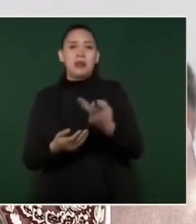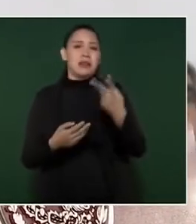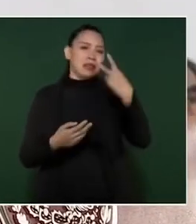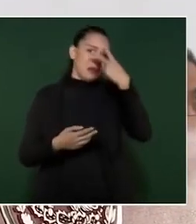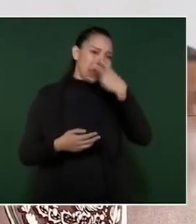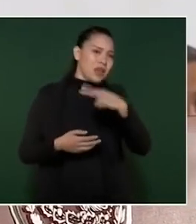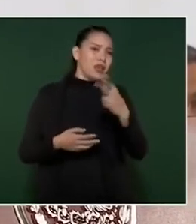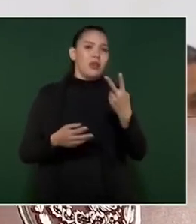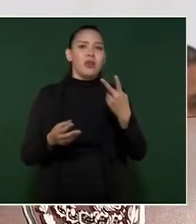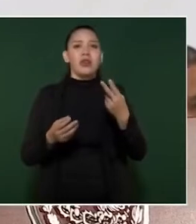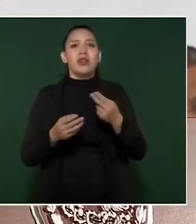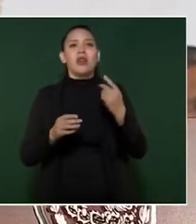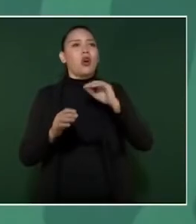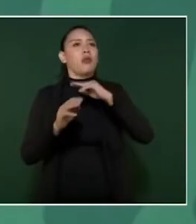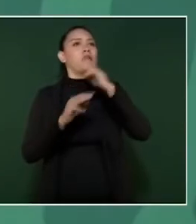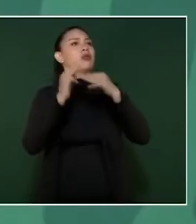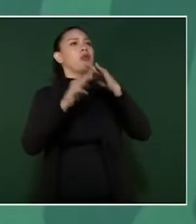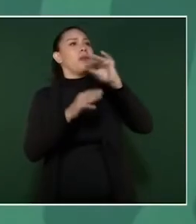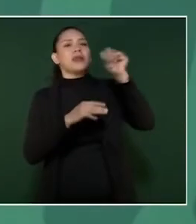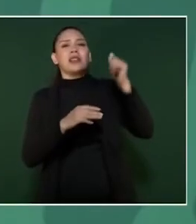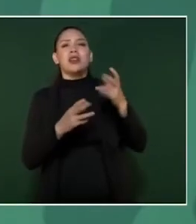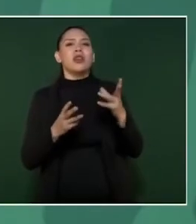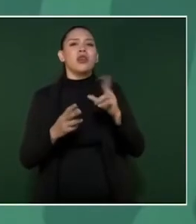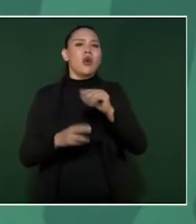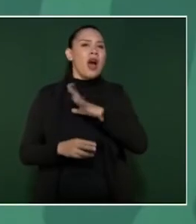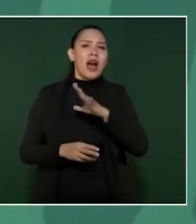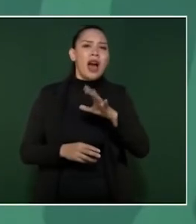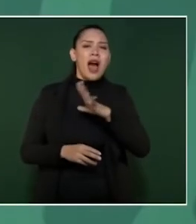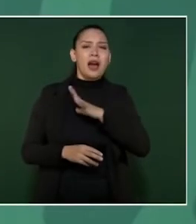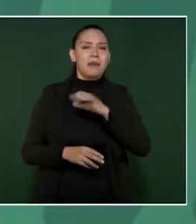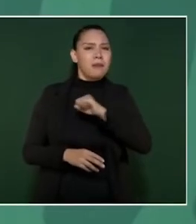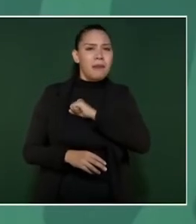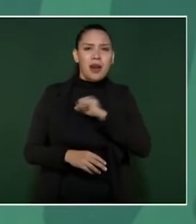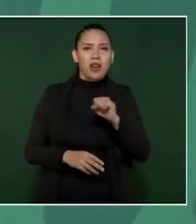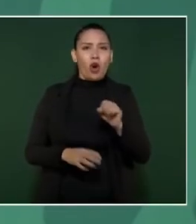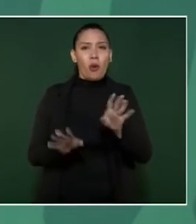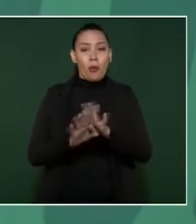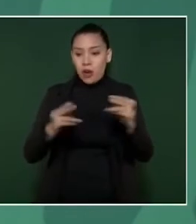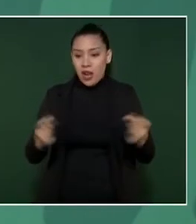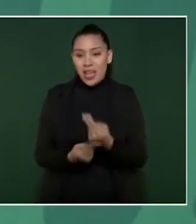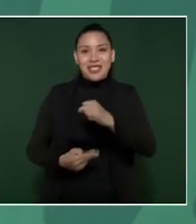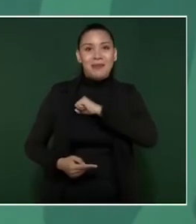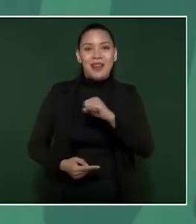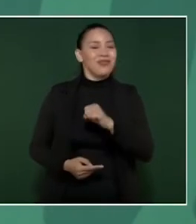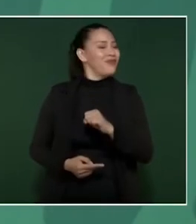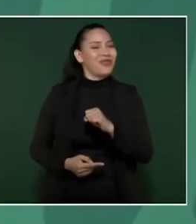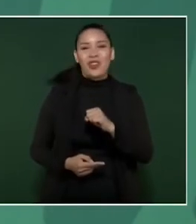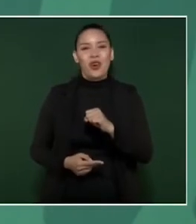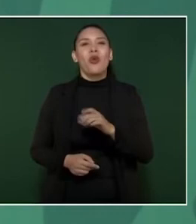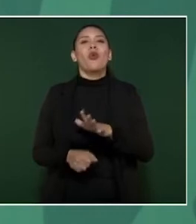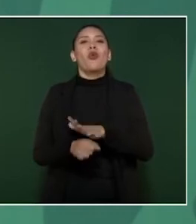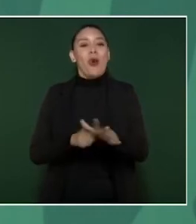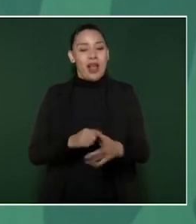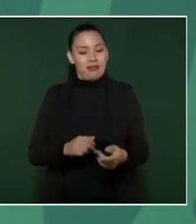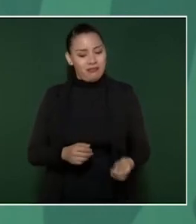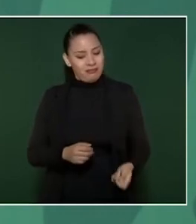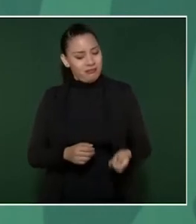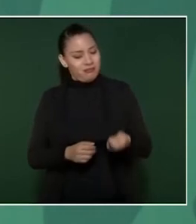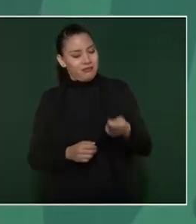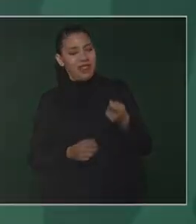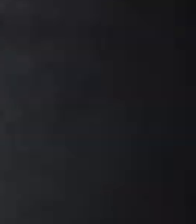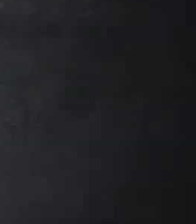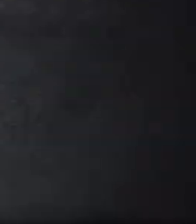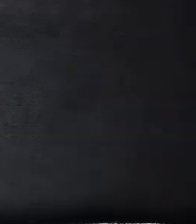parte del mundo es mala por naturaleza, son las circunstancias las que llevan